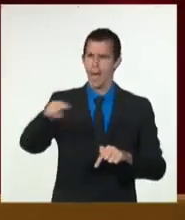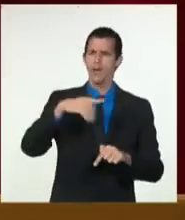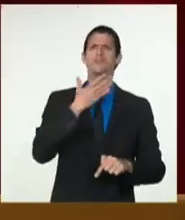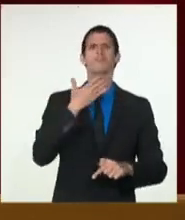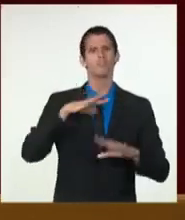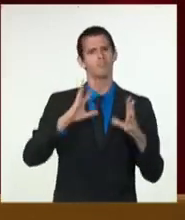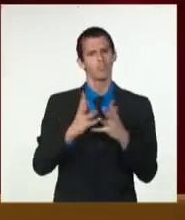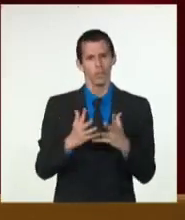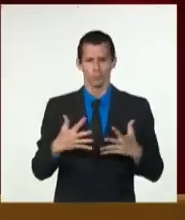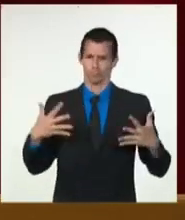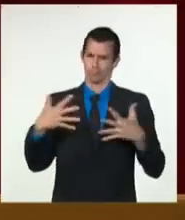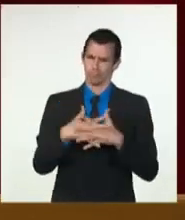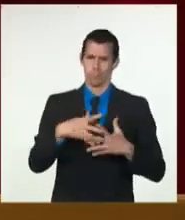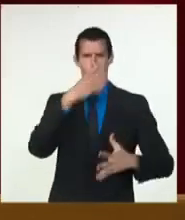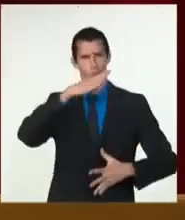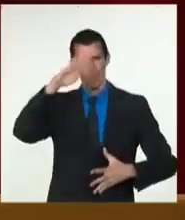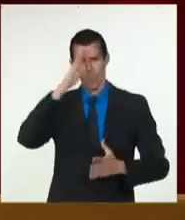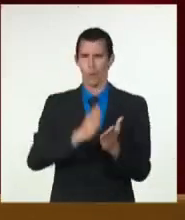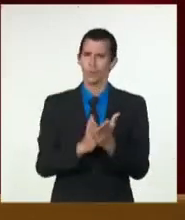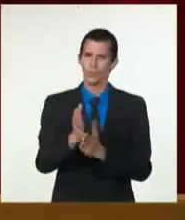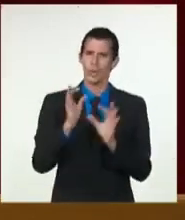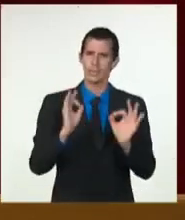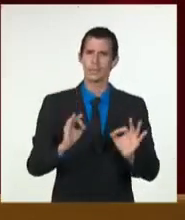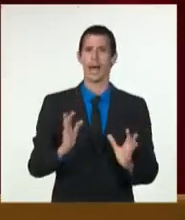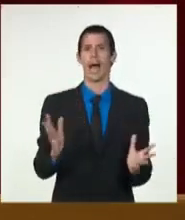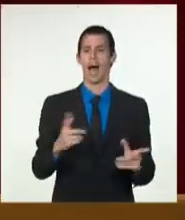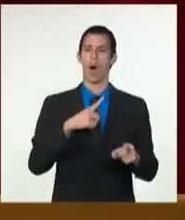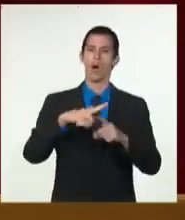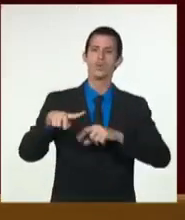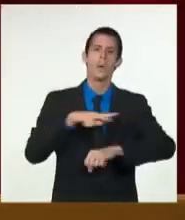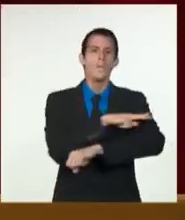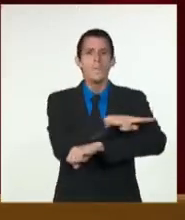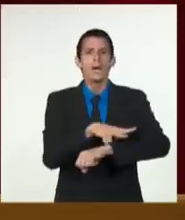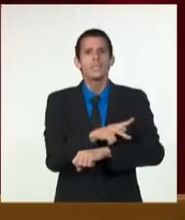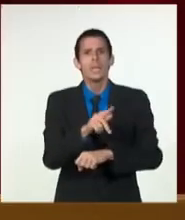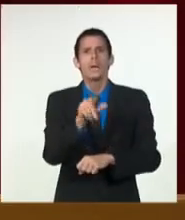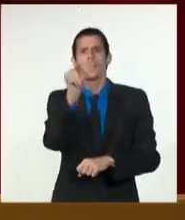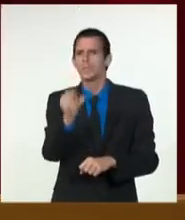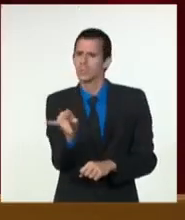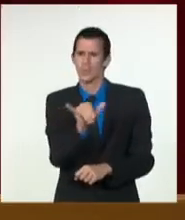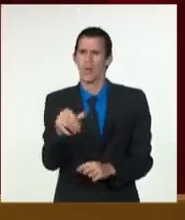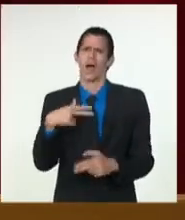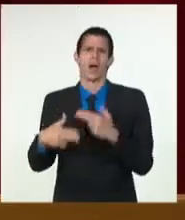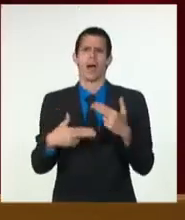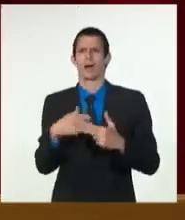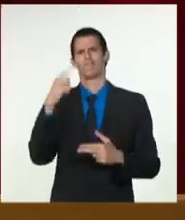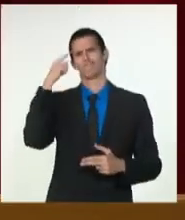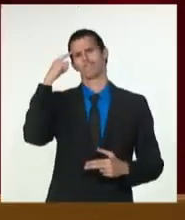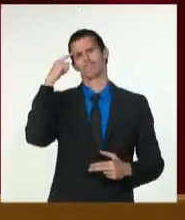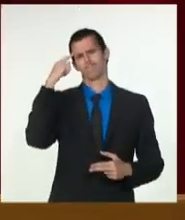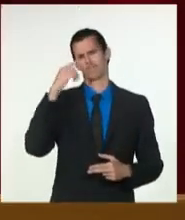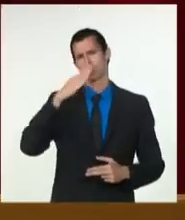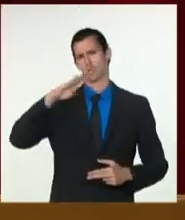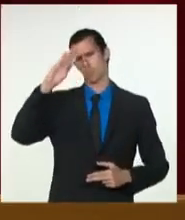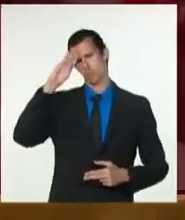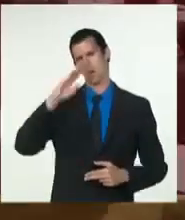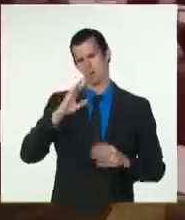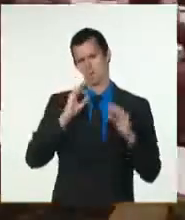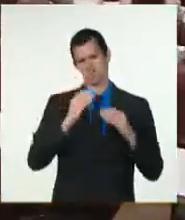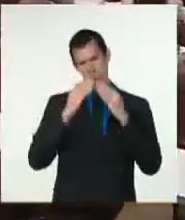con grupos de personas de diversas nacionalidades muy comprometidas en la solidaridad con Cuba.